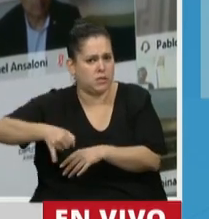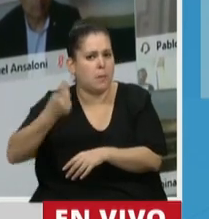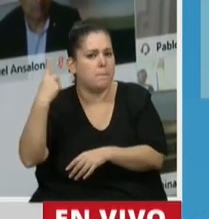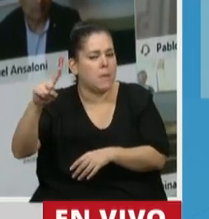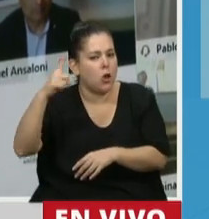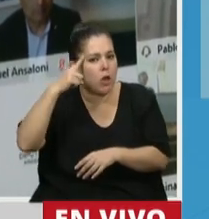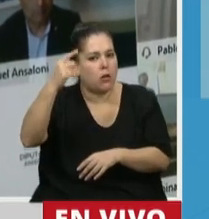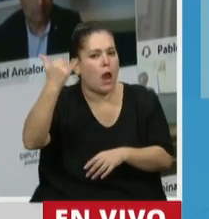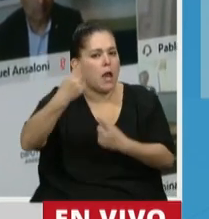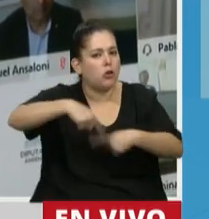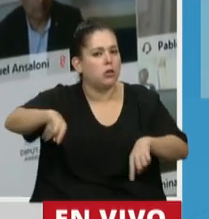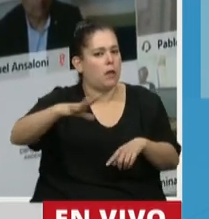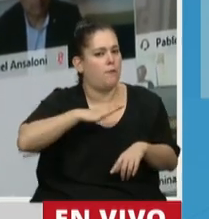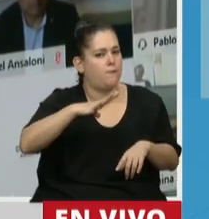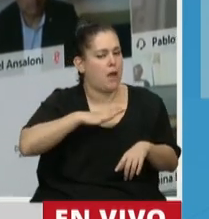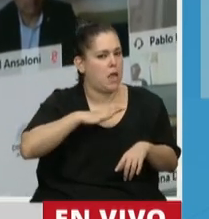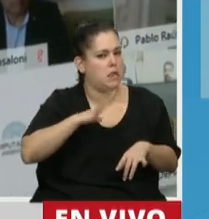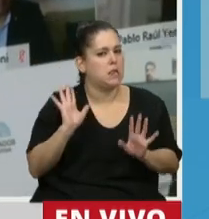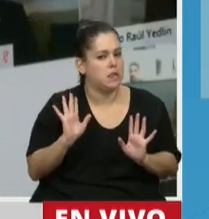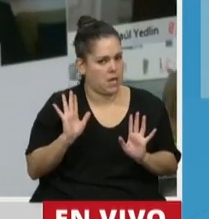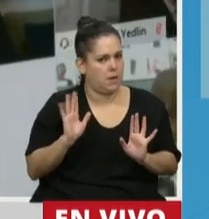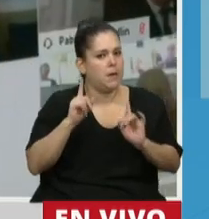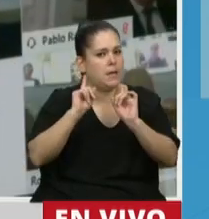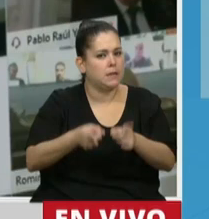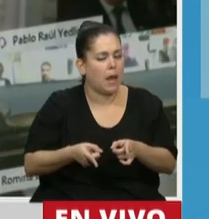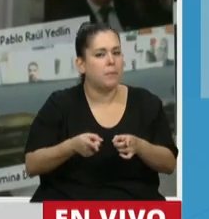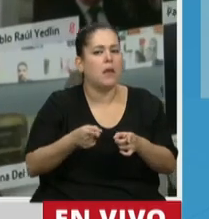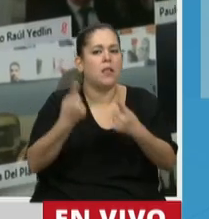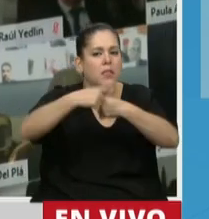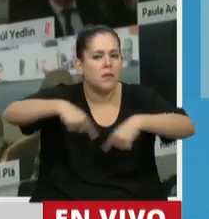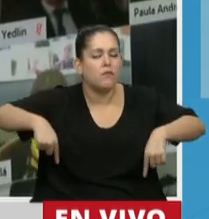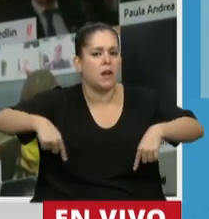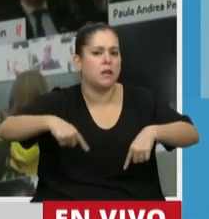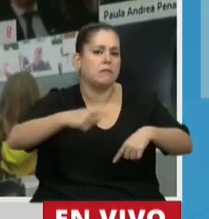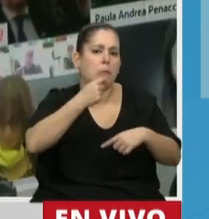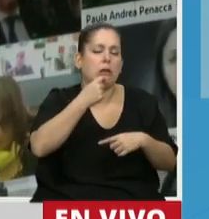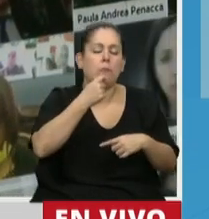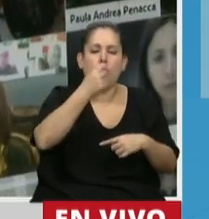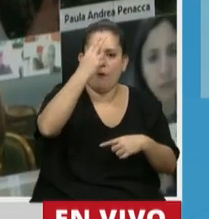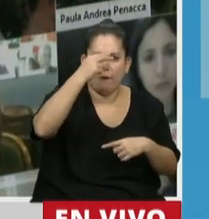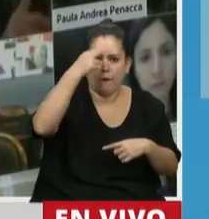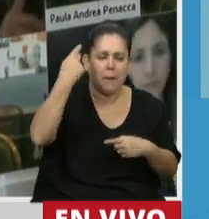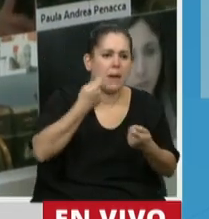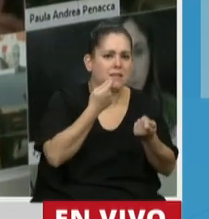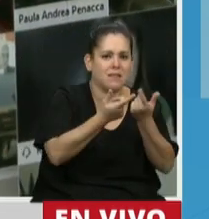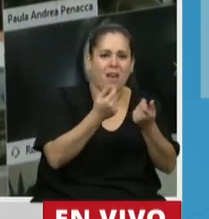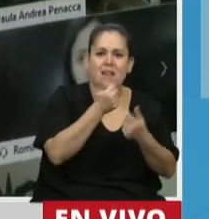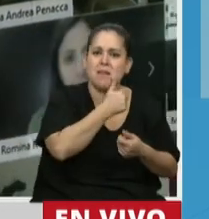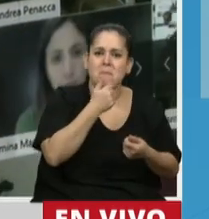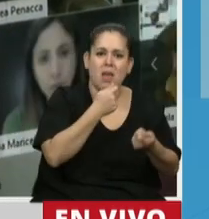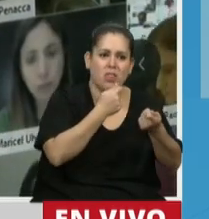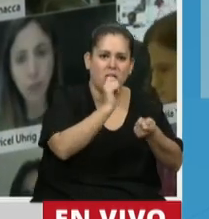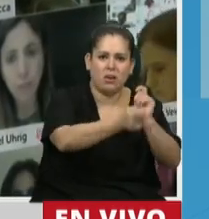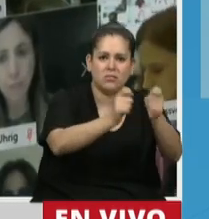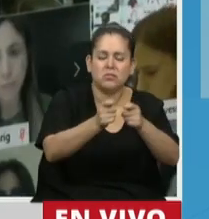perdimos la oportunidad, señor Presidente, de evitar las múltiples dispensas por farmacia si utilizamos una base de